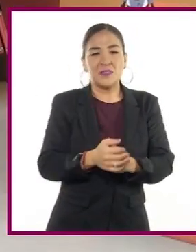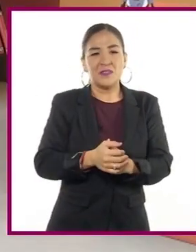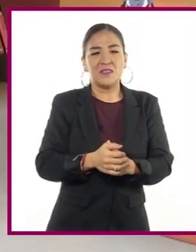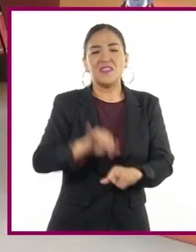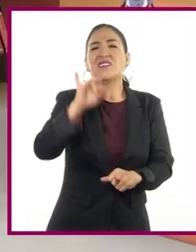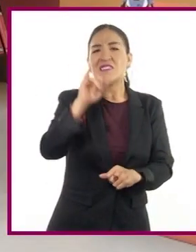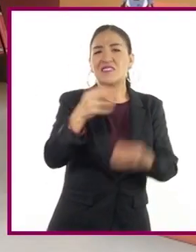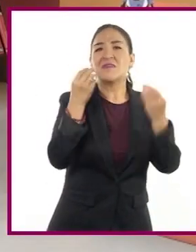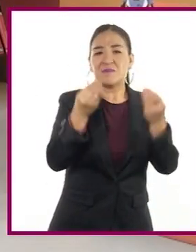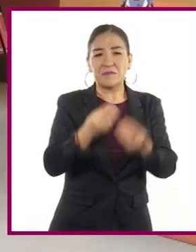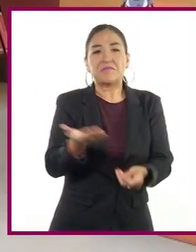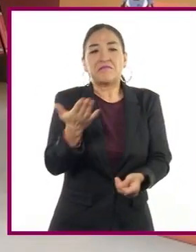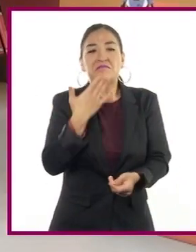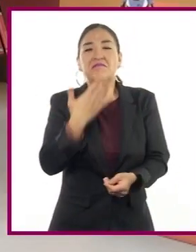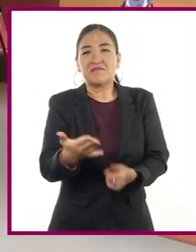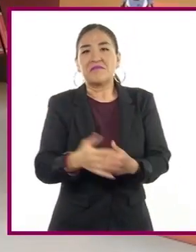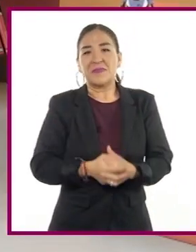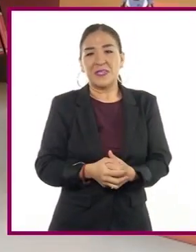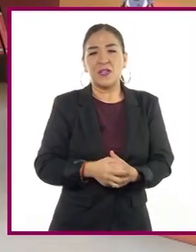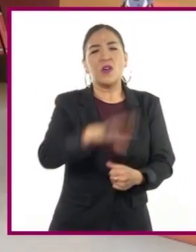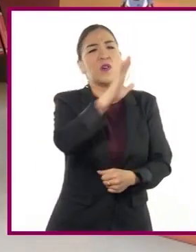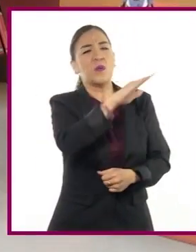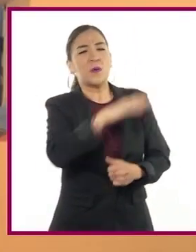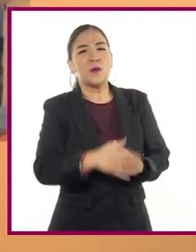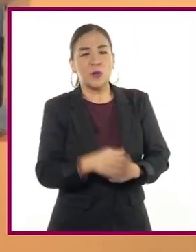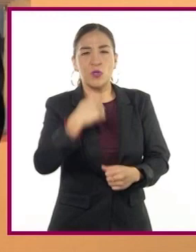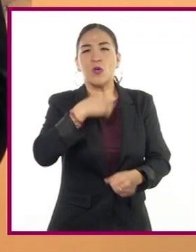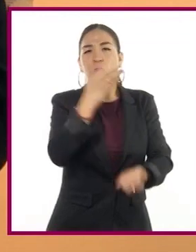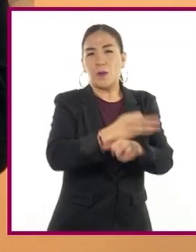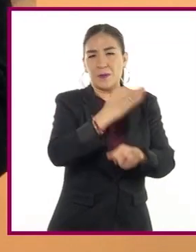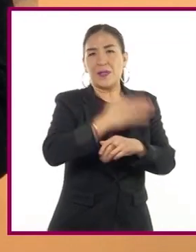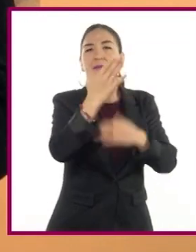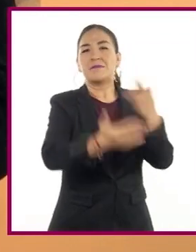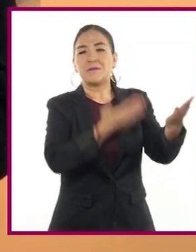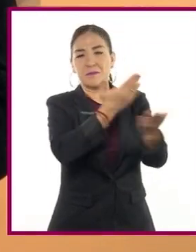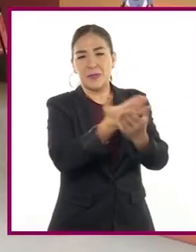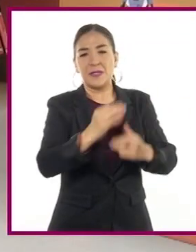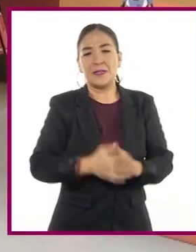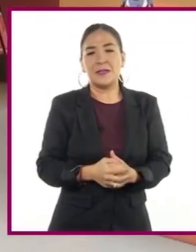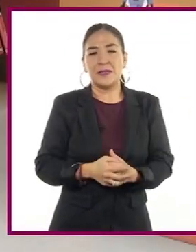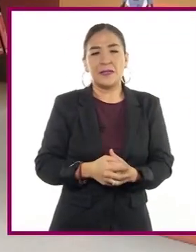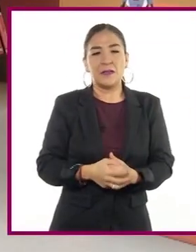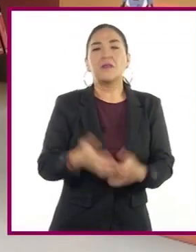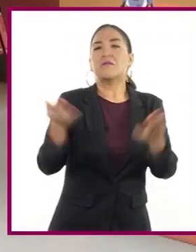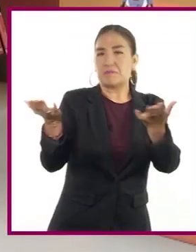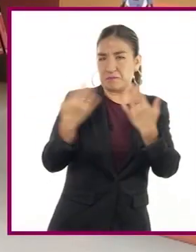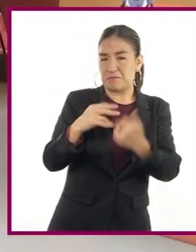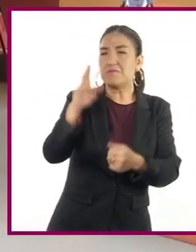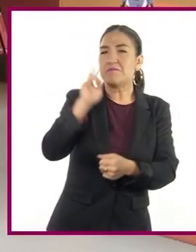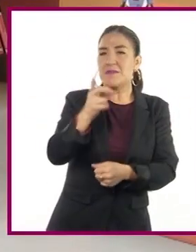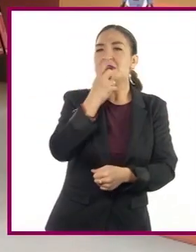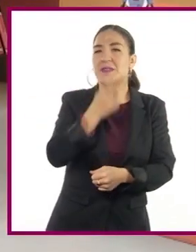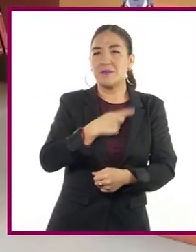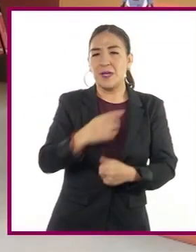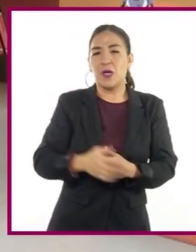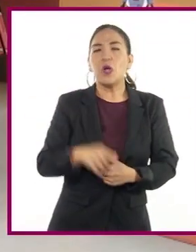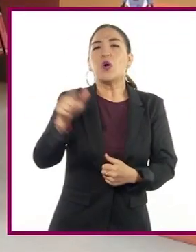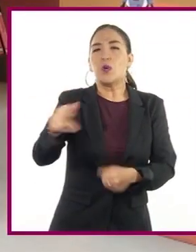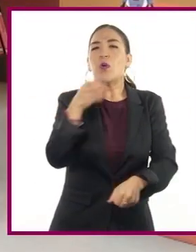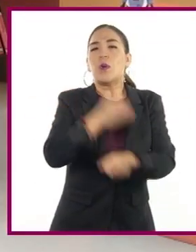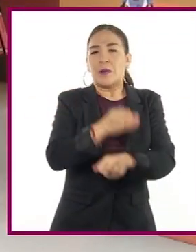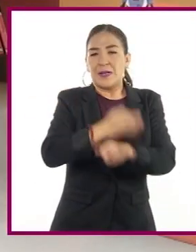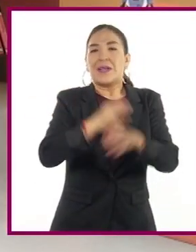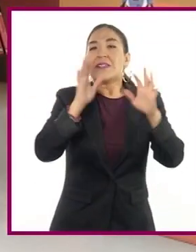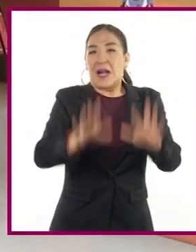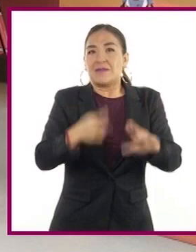Muchísimos. ¡Qué bueno! Katy, te propongo algo. A ver, dime. ¿Qué te parece si iniciamos la